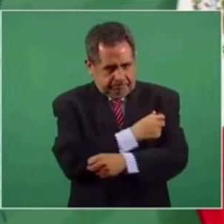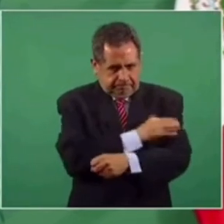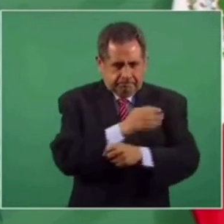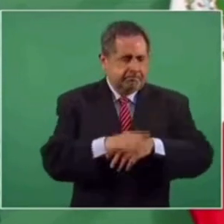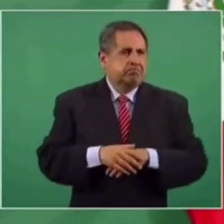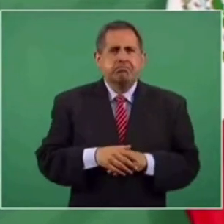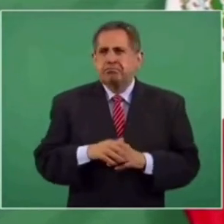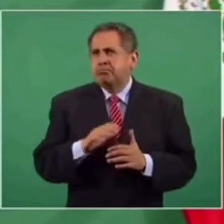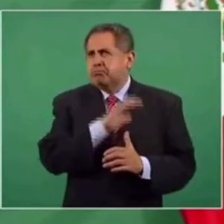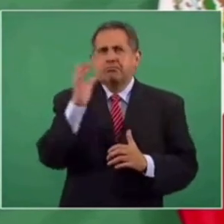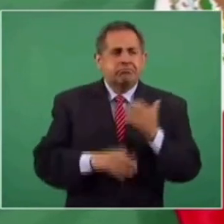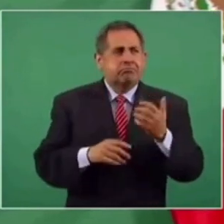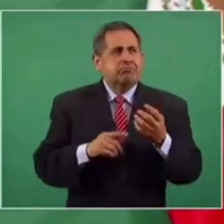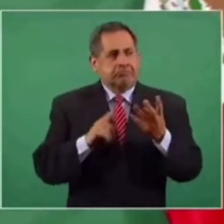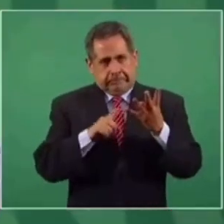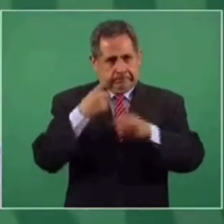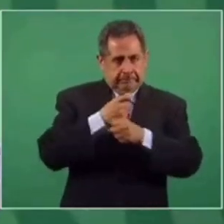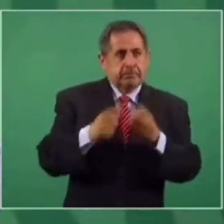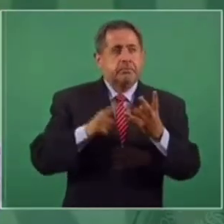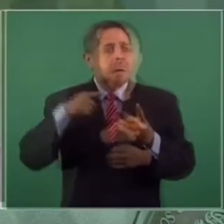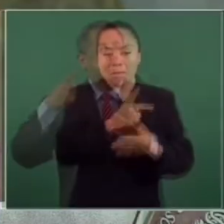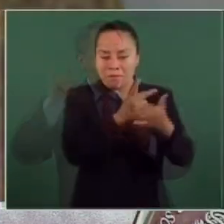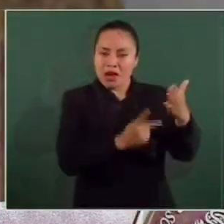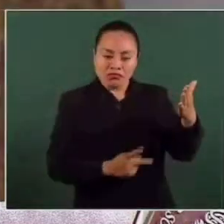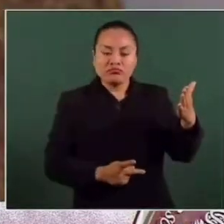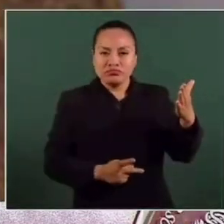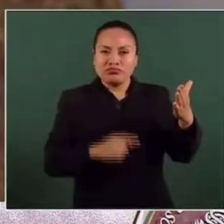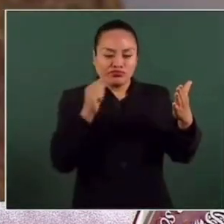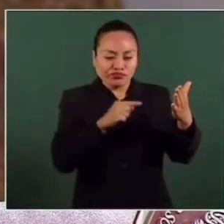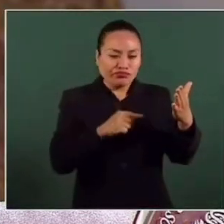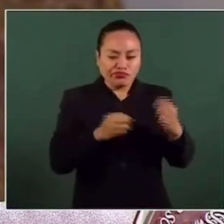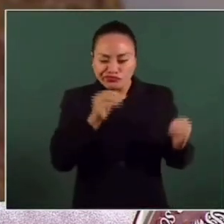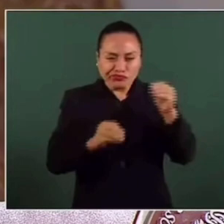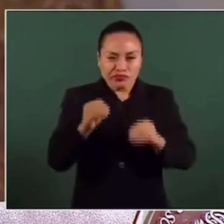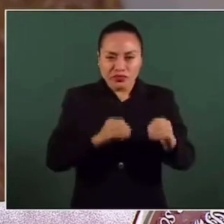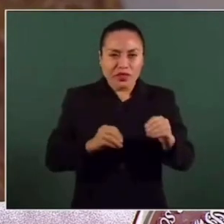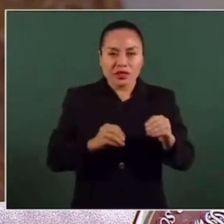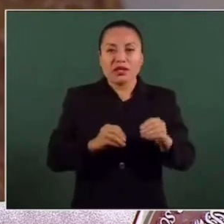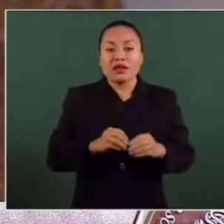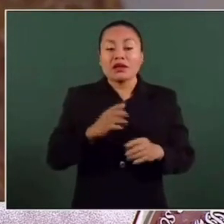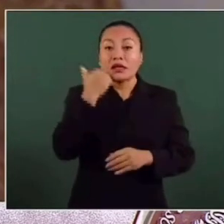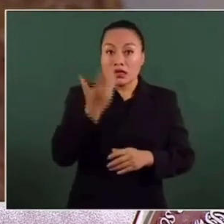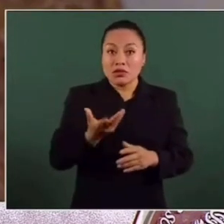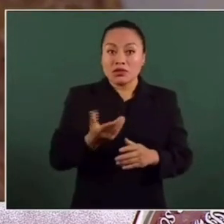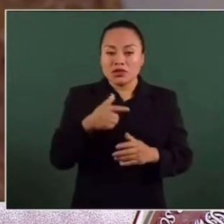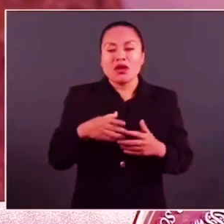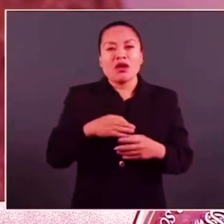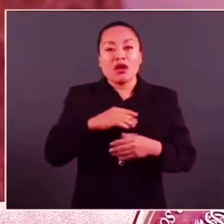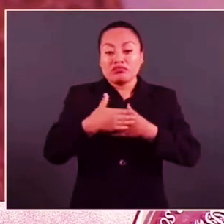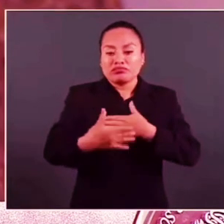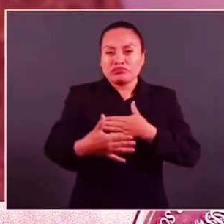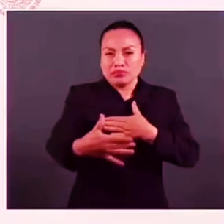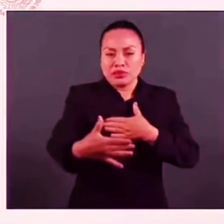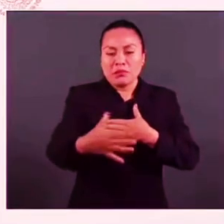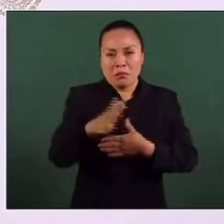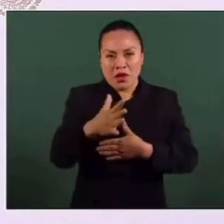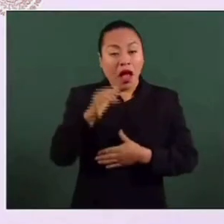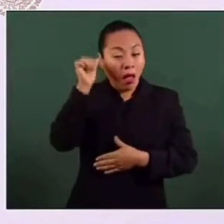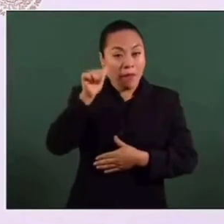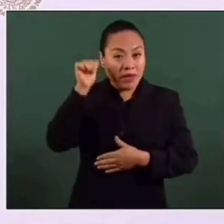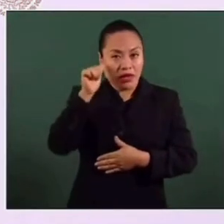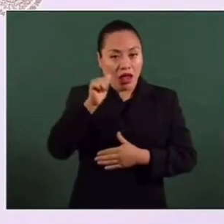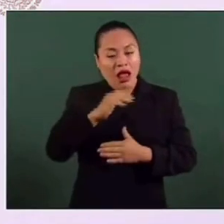de vacunarlos en segunda dosis en abril. Queremos que a más tardar, a mediados de abril,